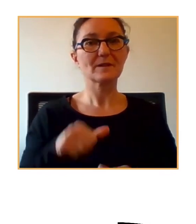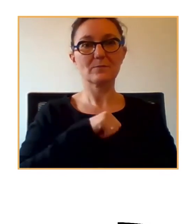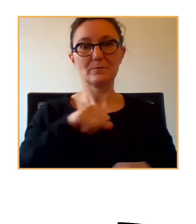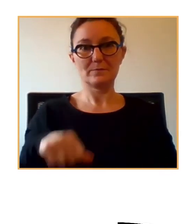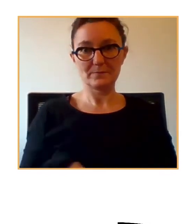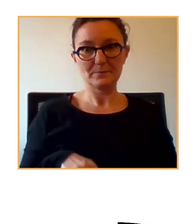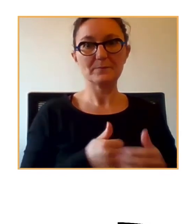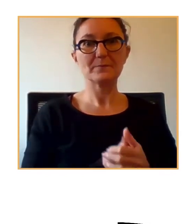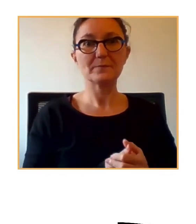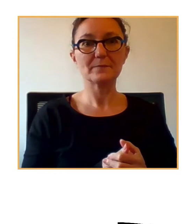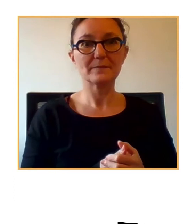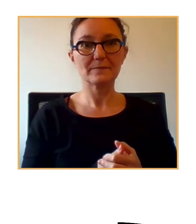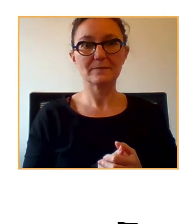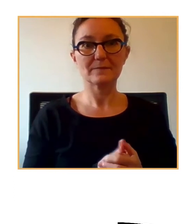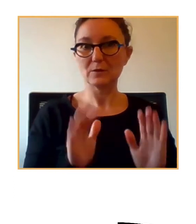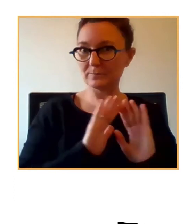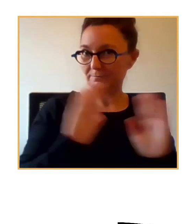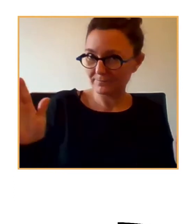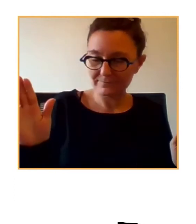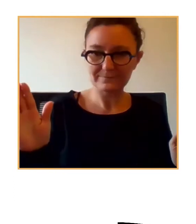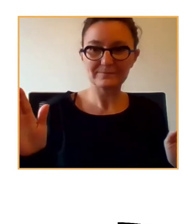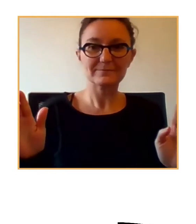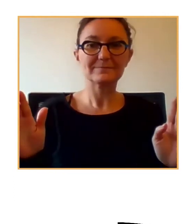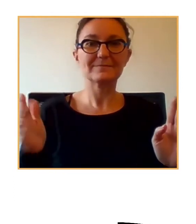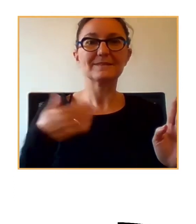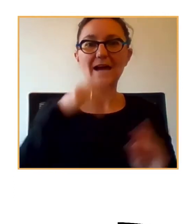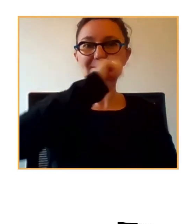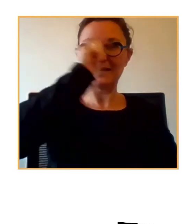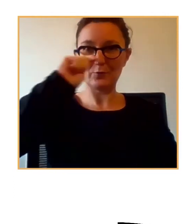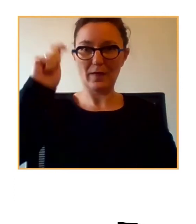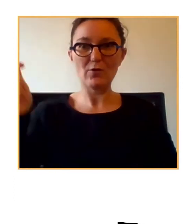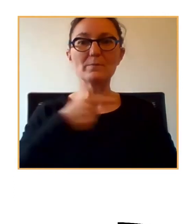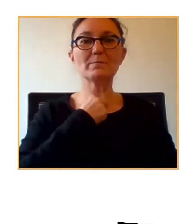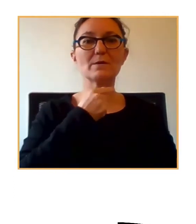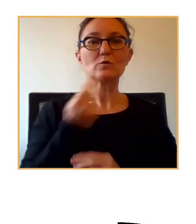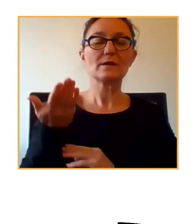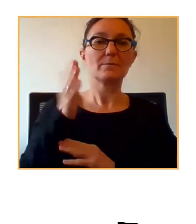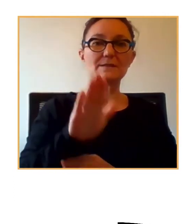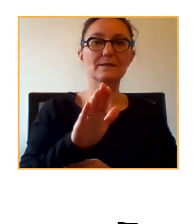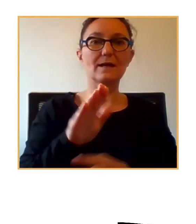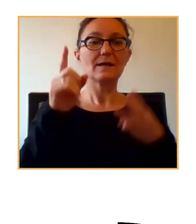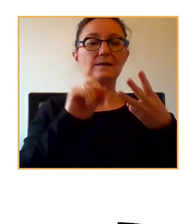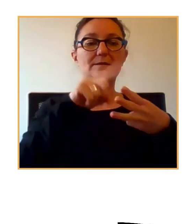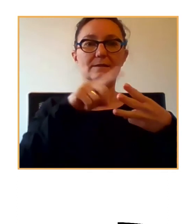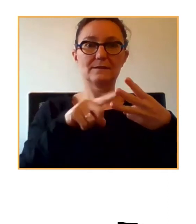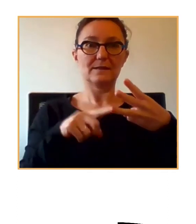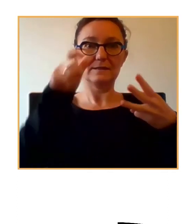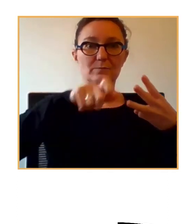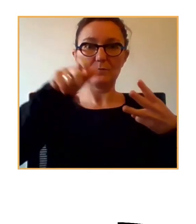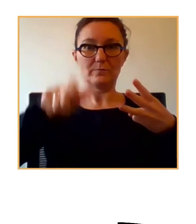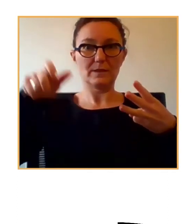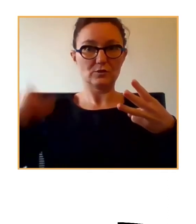y ya yo creo que con eso podemos dar por saludado. Y me gustaría presentar a tres de las personas que nos van